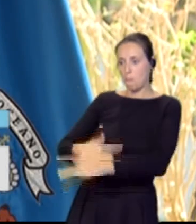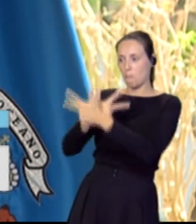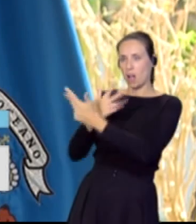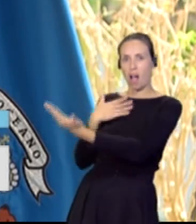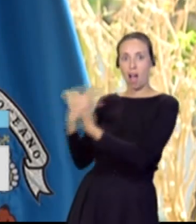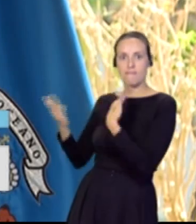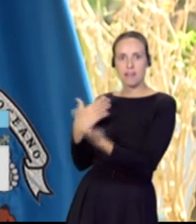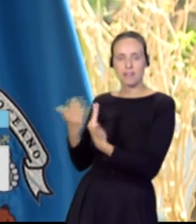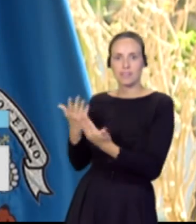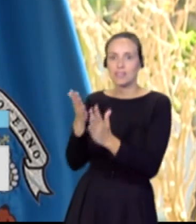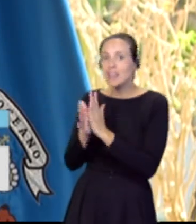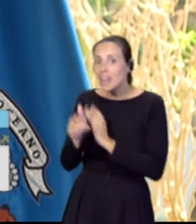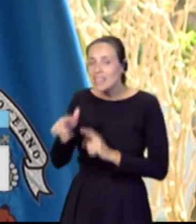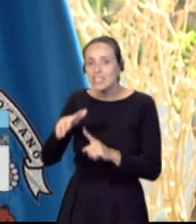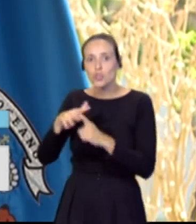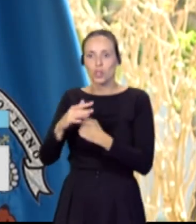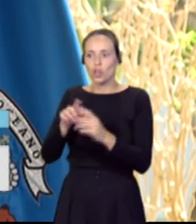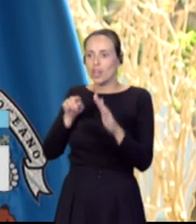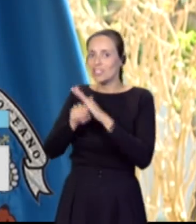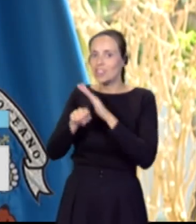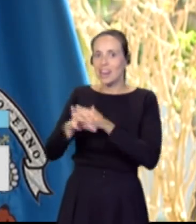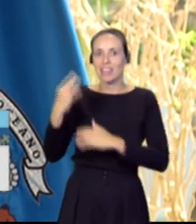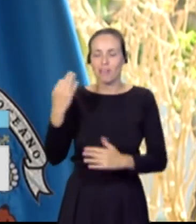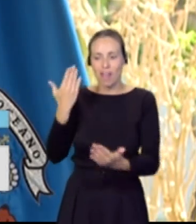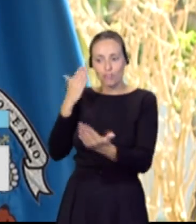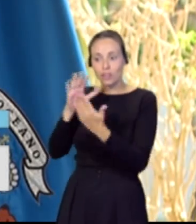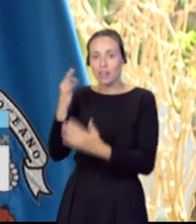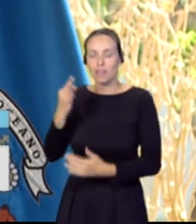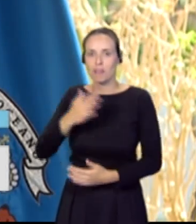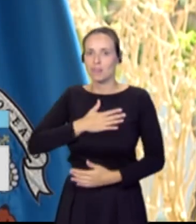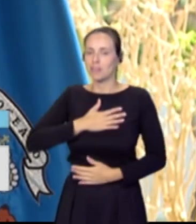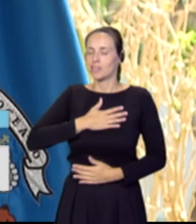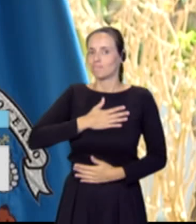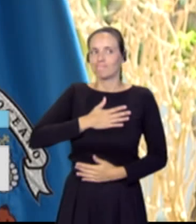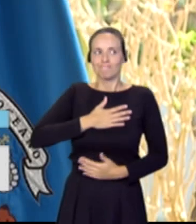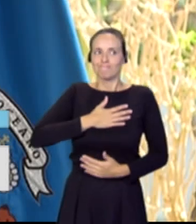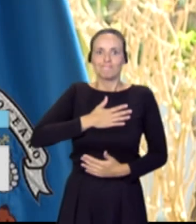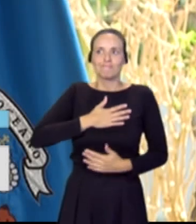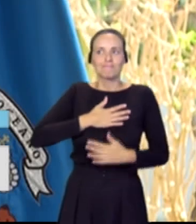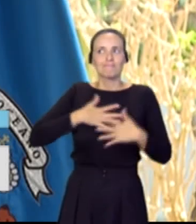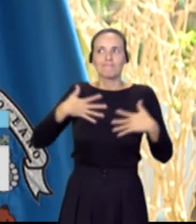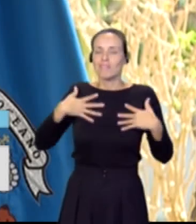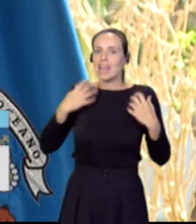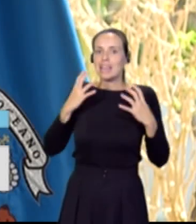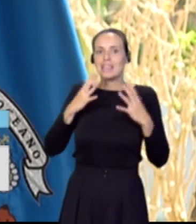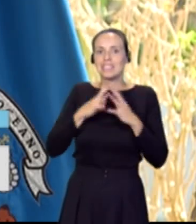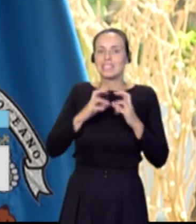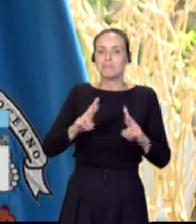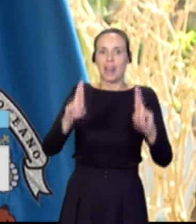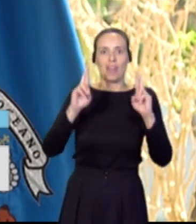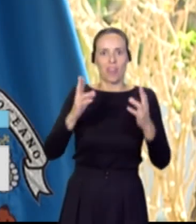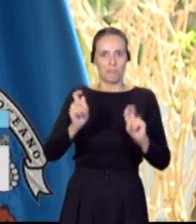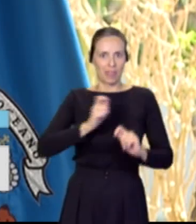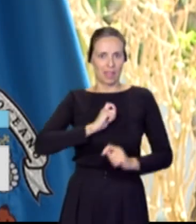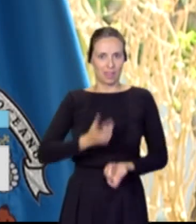que afrontar este fenómeno y se debe gestionar, pues nosotros nos llena desde luego de esperanza. Y luego,